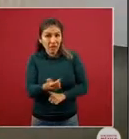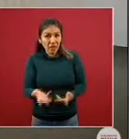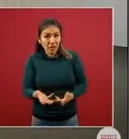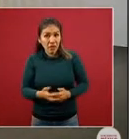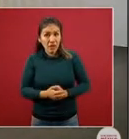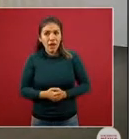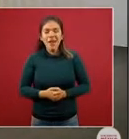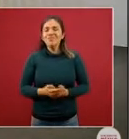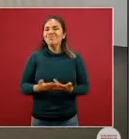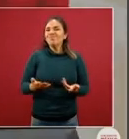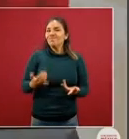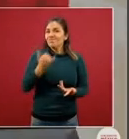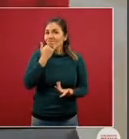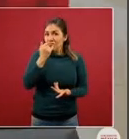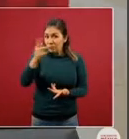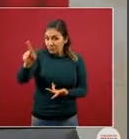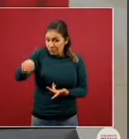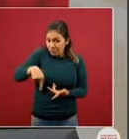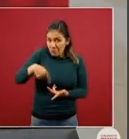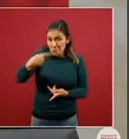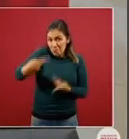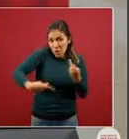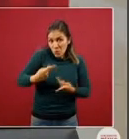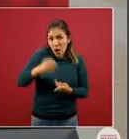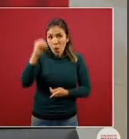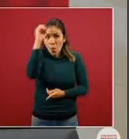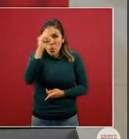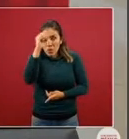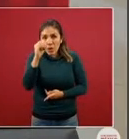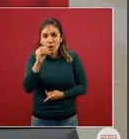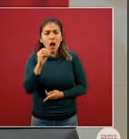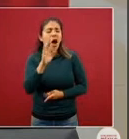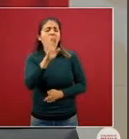no me queda claro si viene a preguntar o viene a opinar eso es pregunta